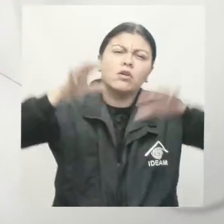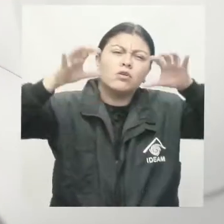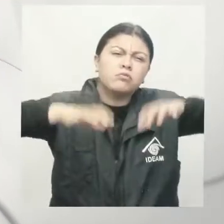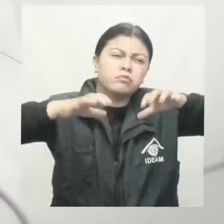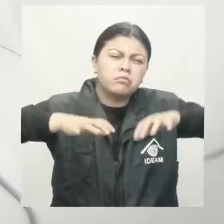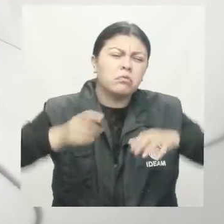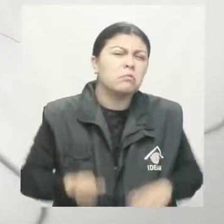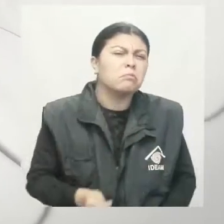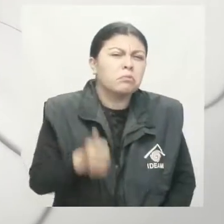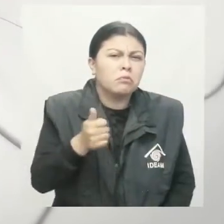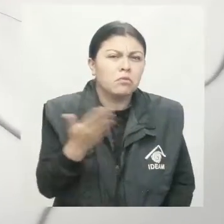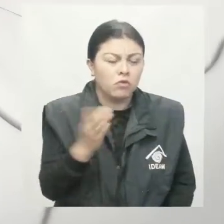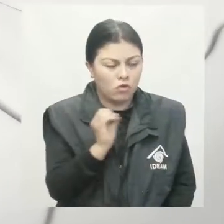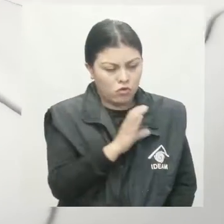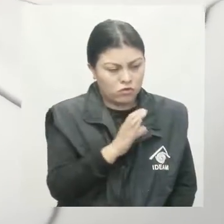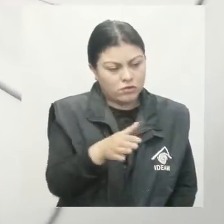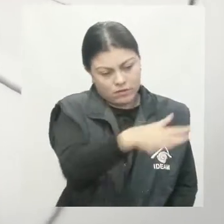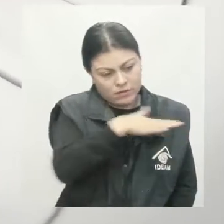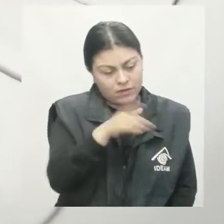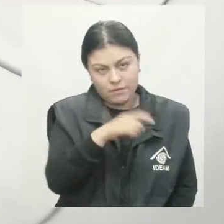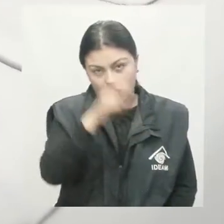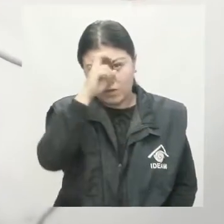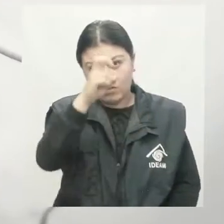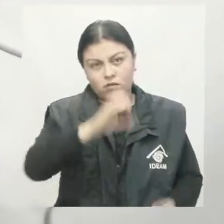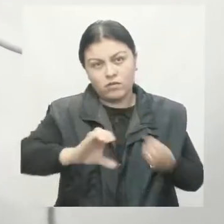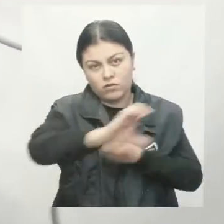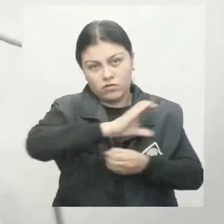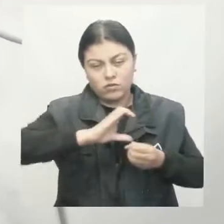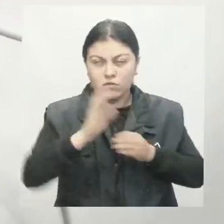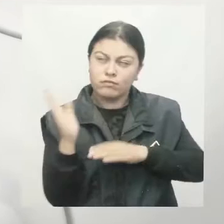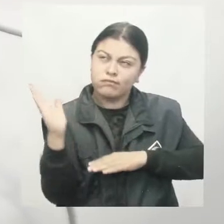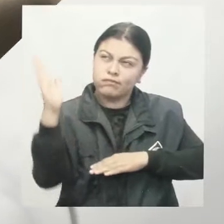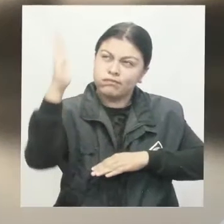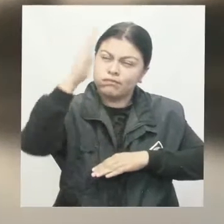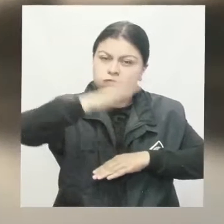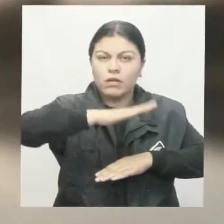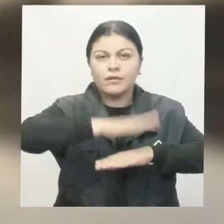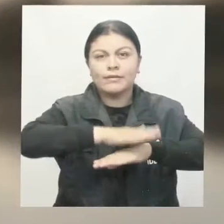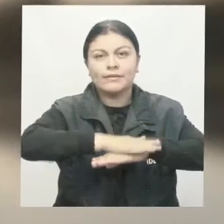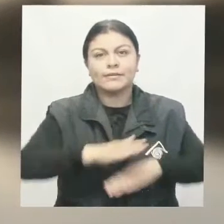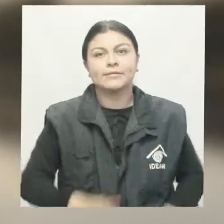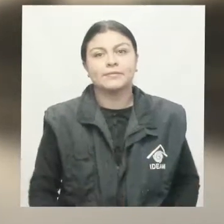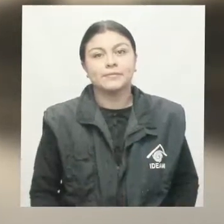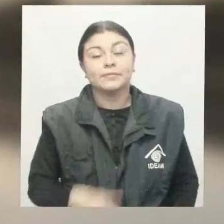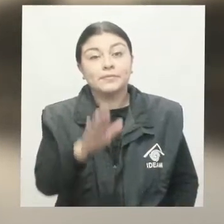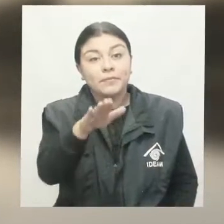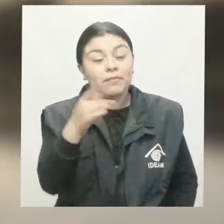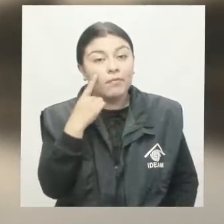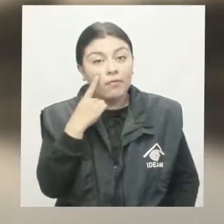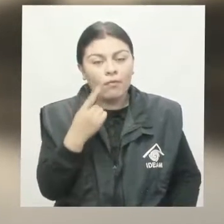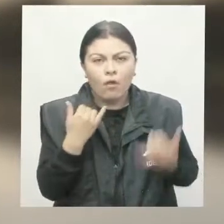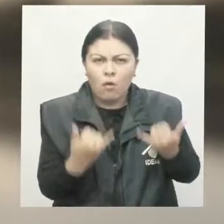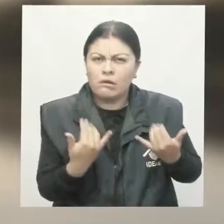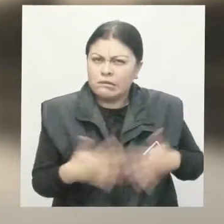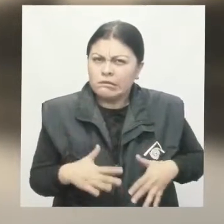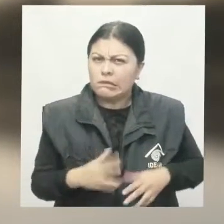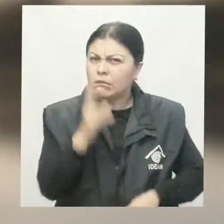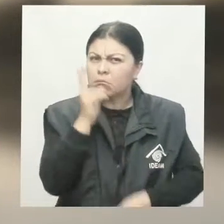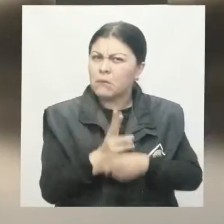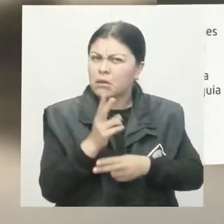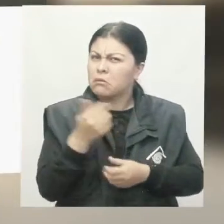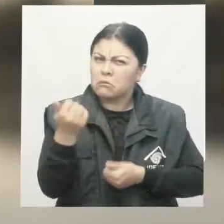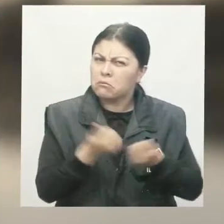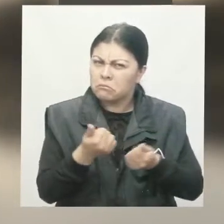occidente y en algunos sectores del norte de la ciudad al caer la tarde. Ahora, mucha atención a las principales alertas para hoy a nivel